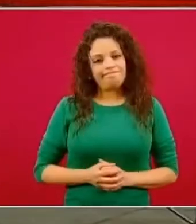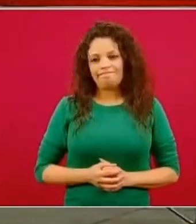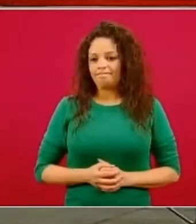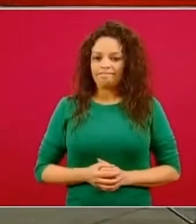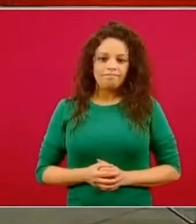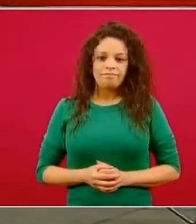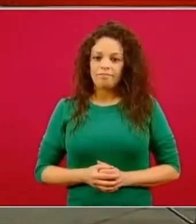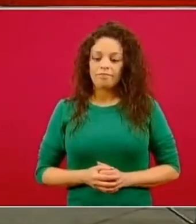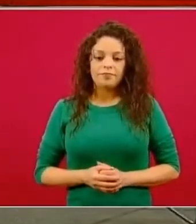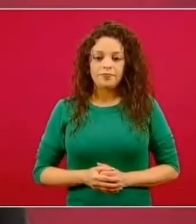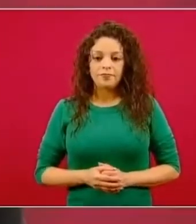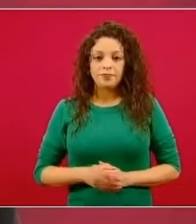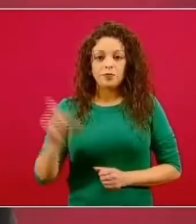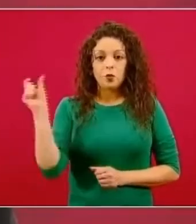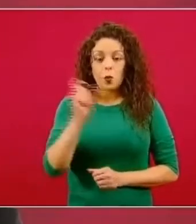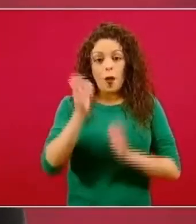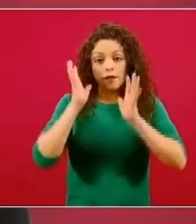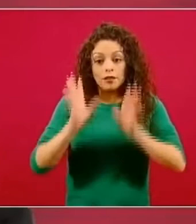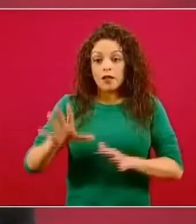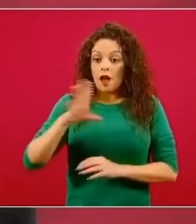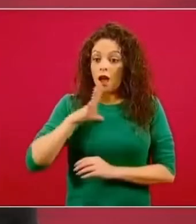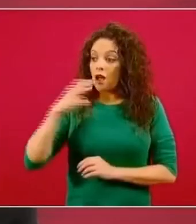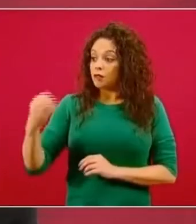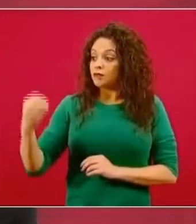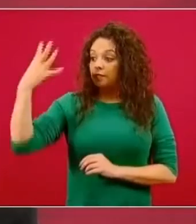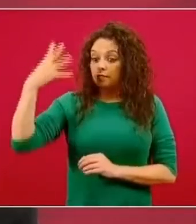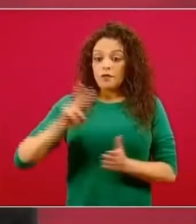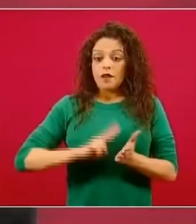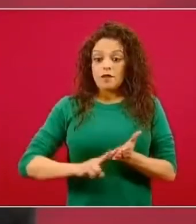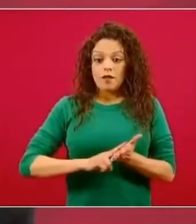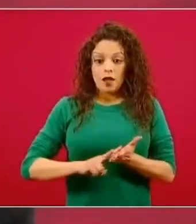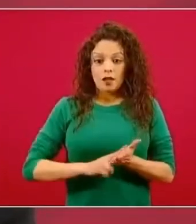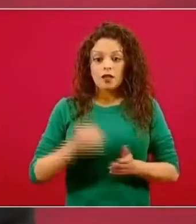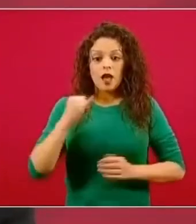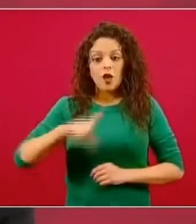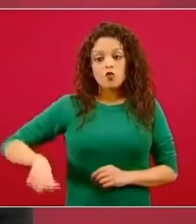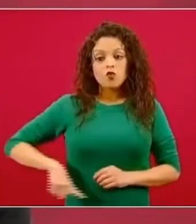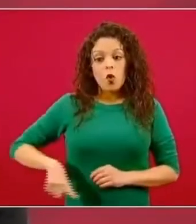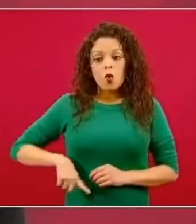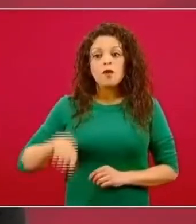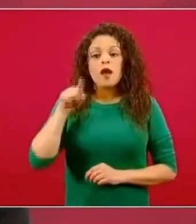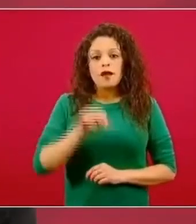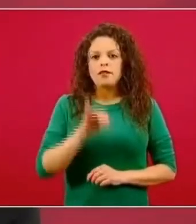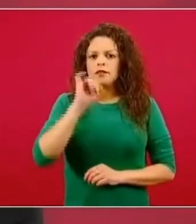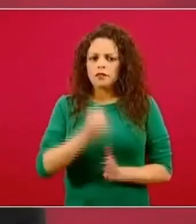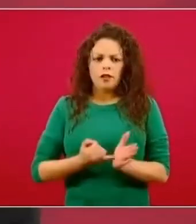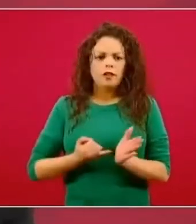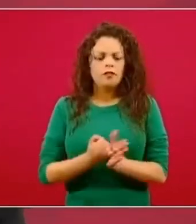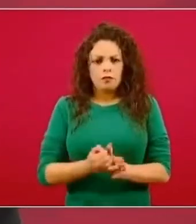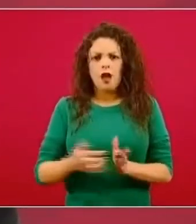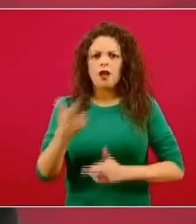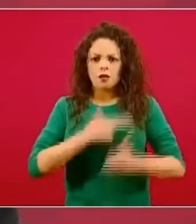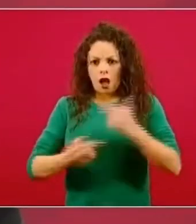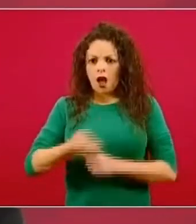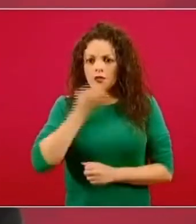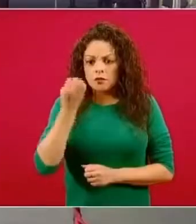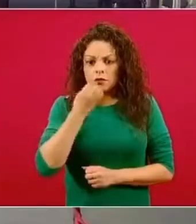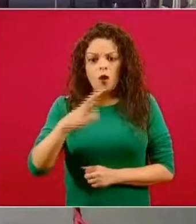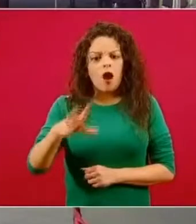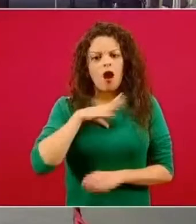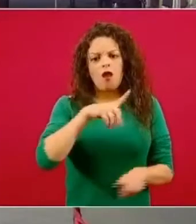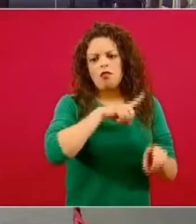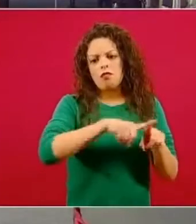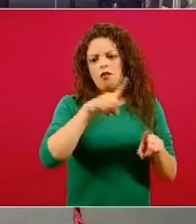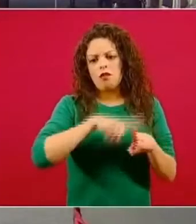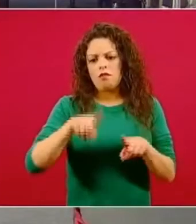Una vez que están en verde y que el gobierno local decide abrir las escuelas, hay todo un protocolo que ya hemos